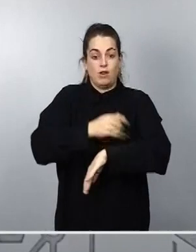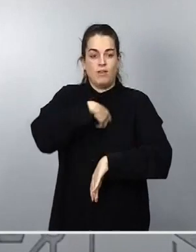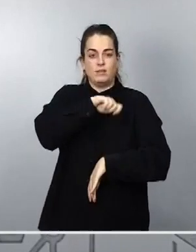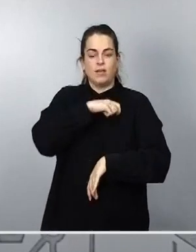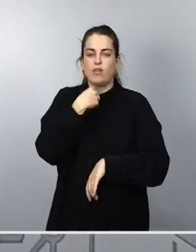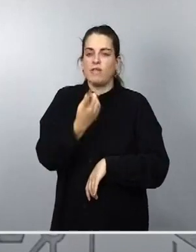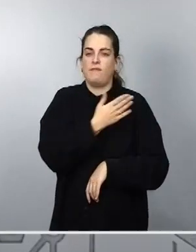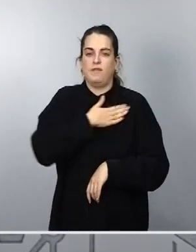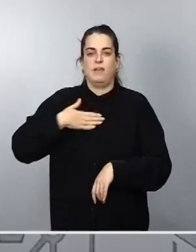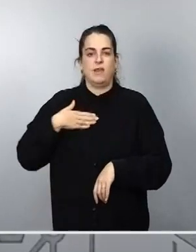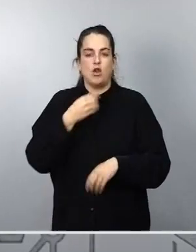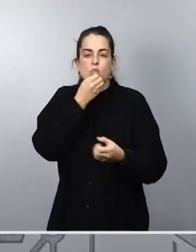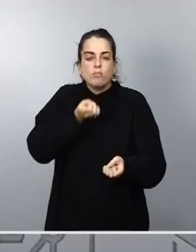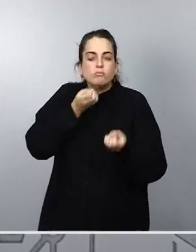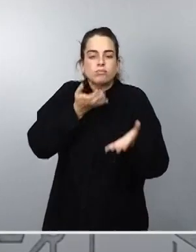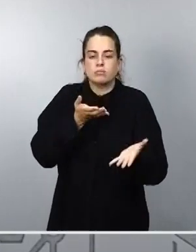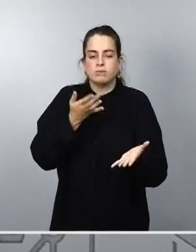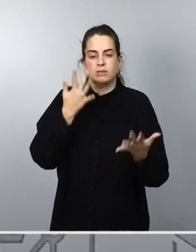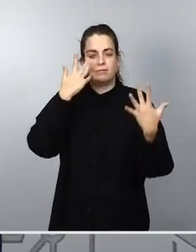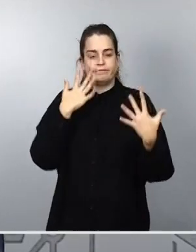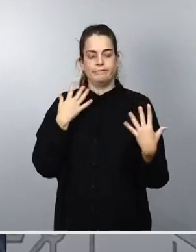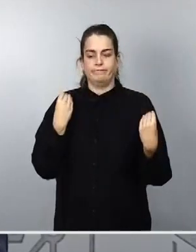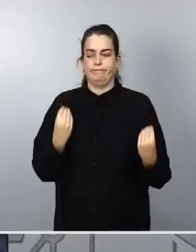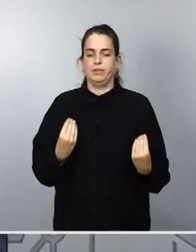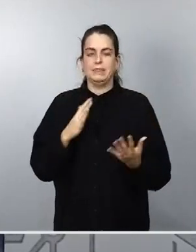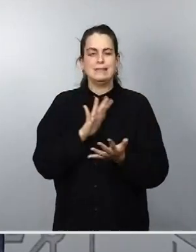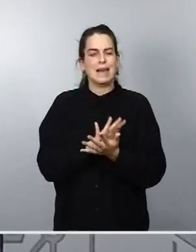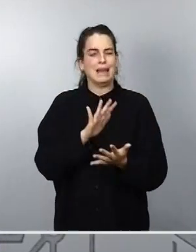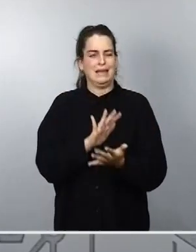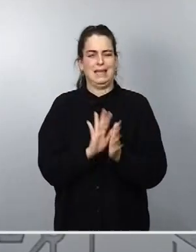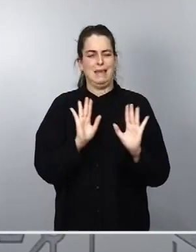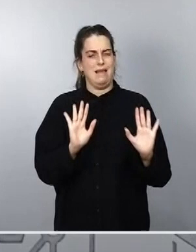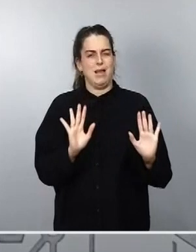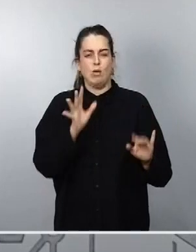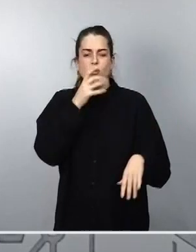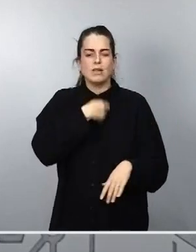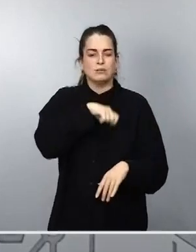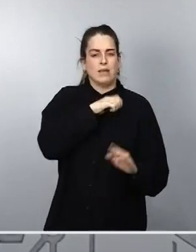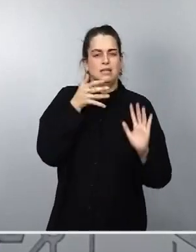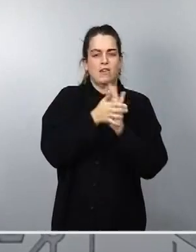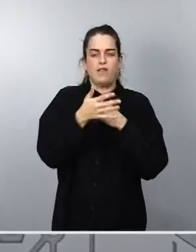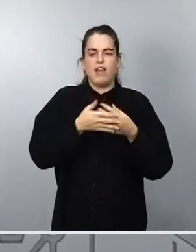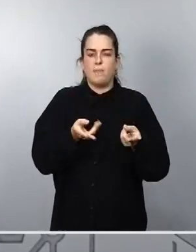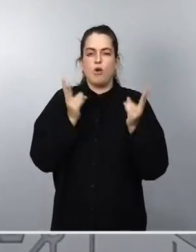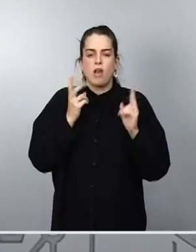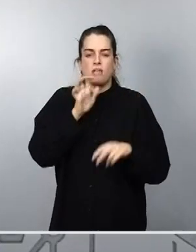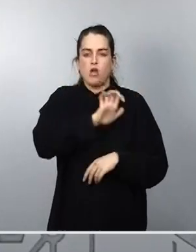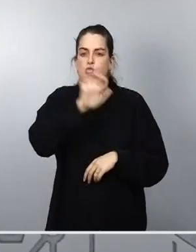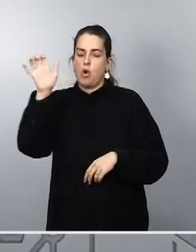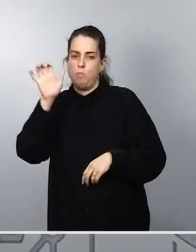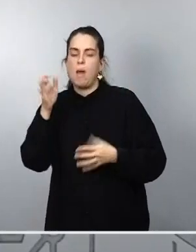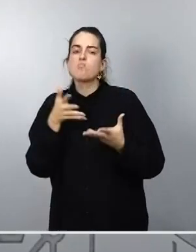serenidad, de serenidad. España es una de las grandes democracias europeas y nuestro sistema